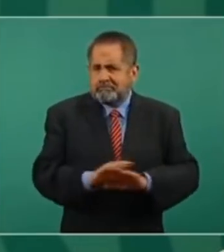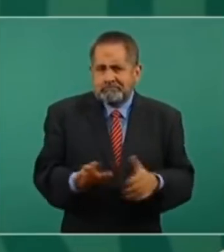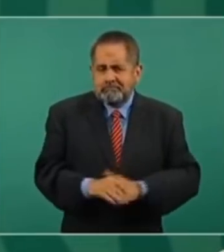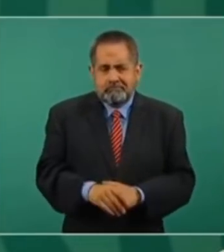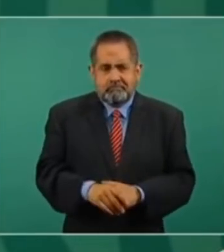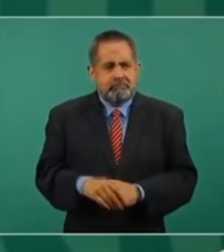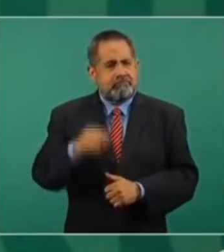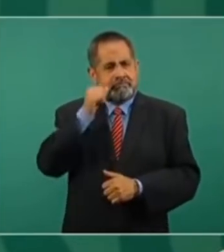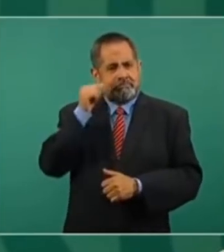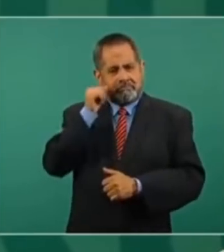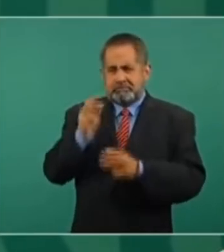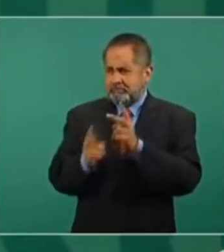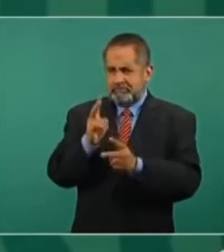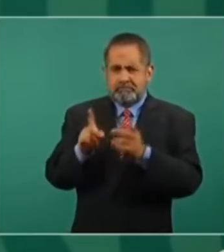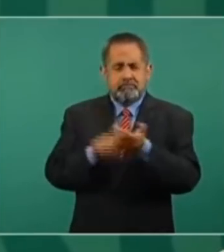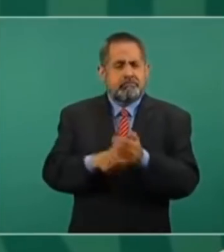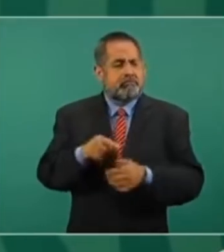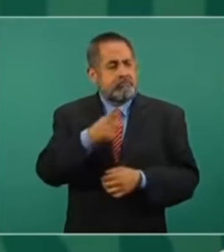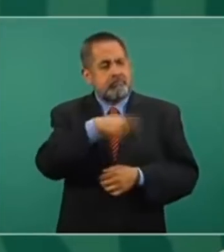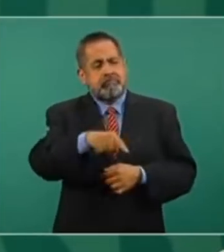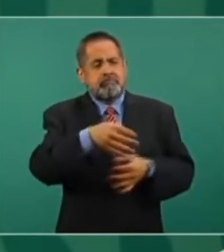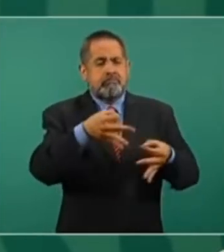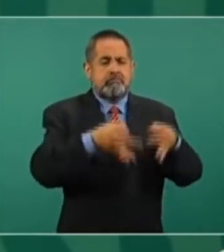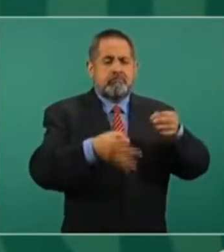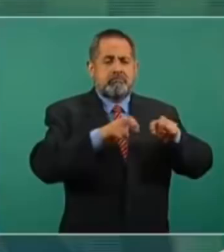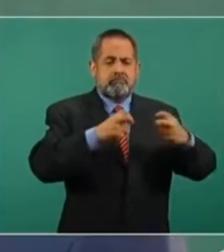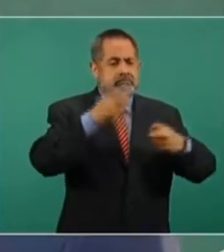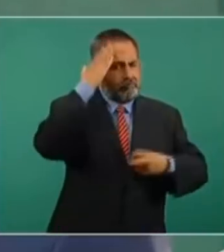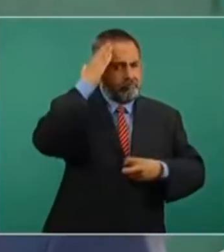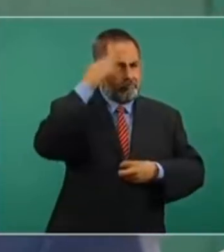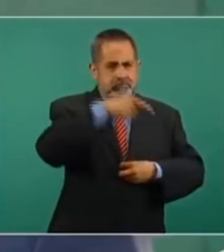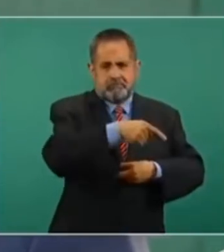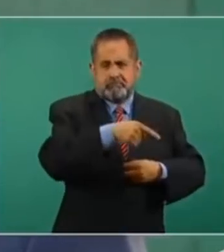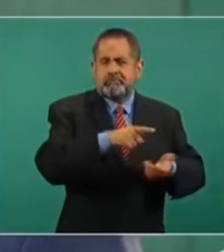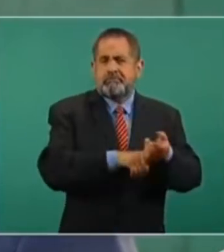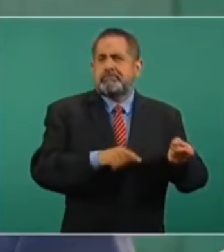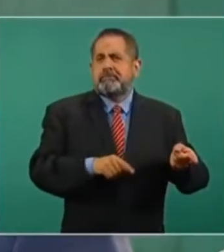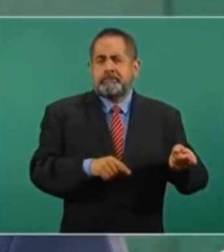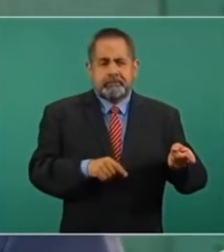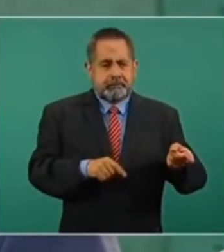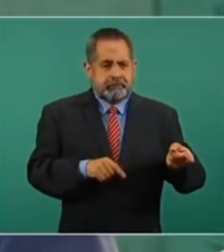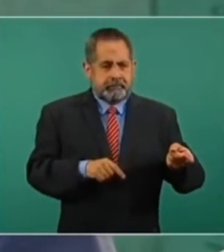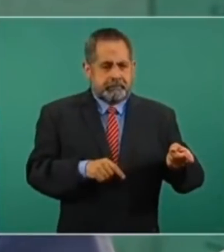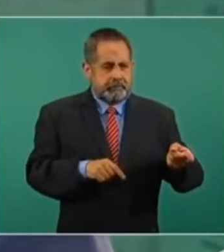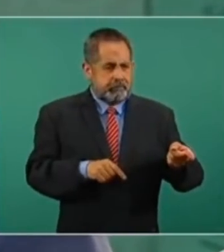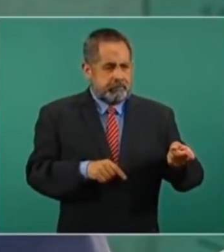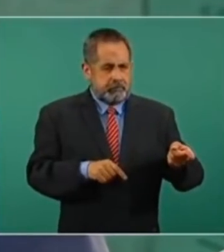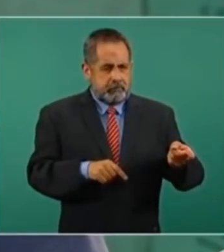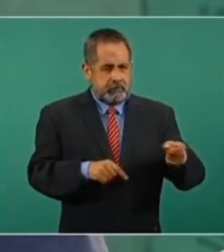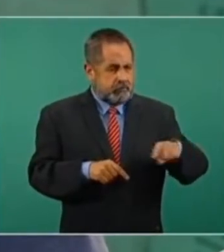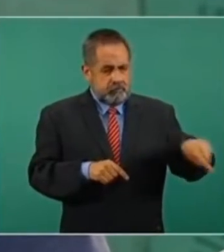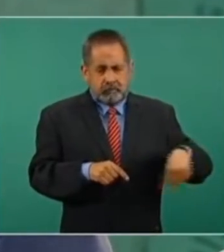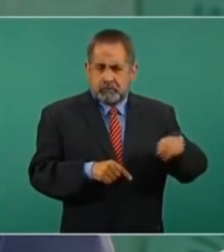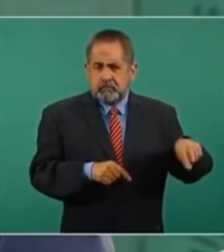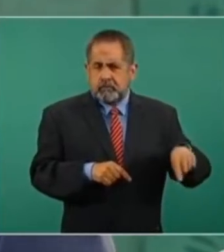Ayer hablábamos de los ministros que habían